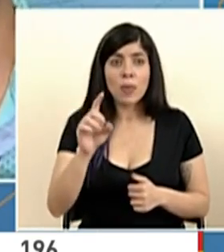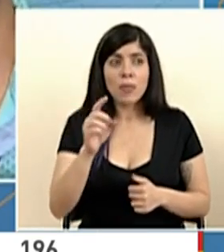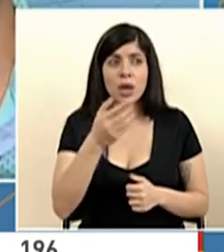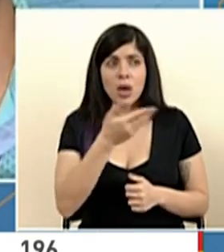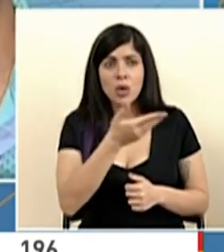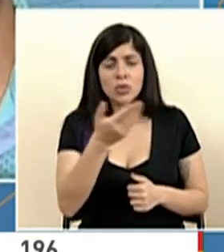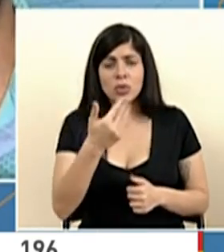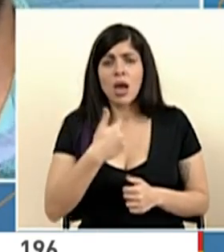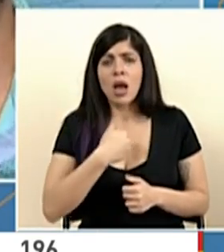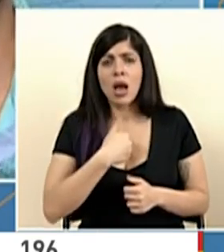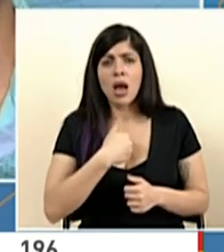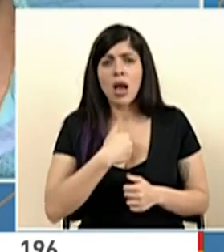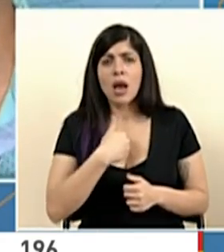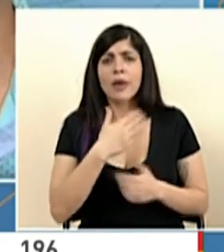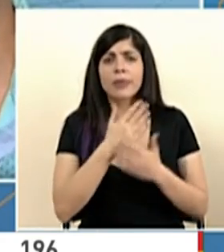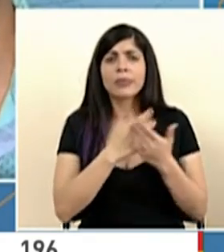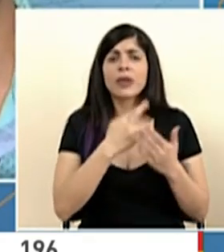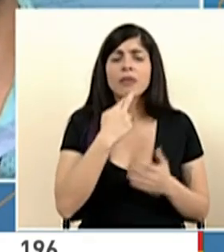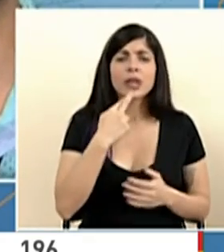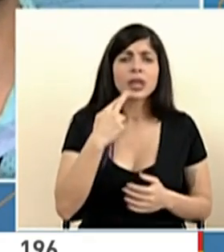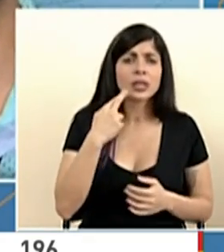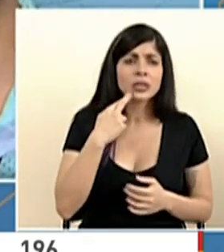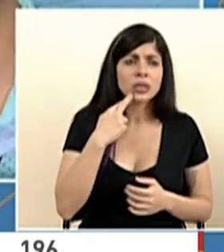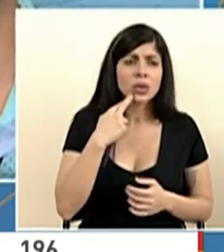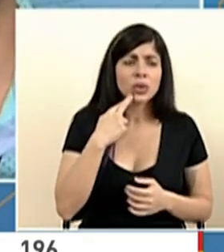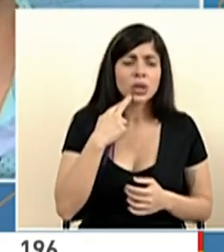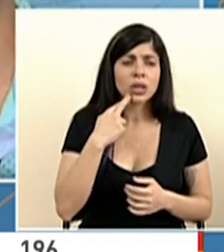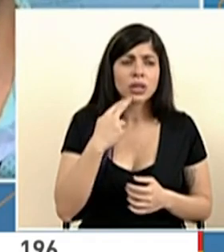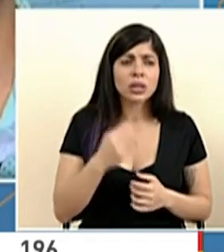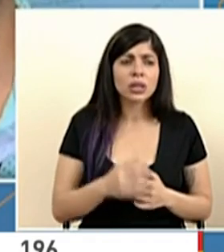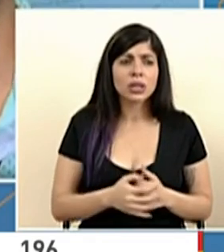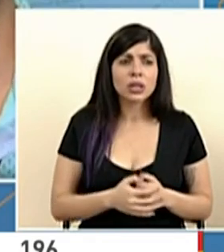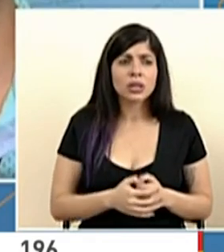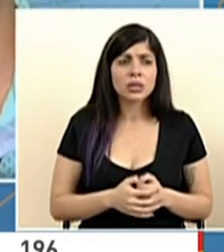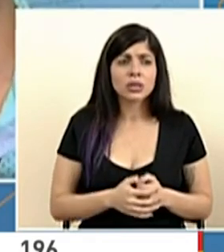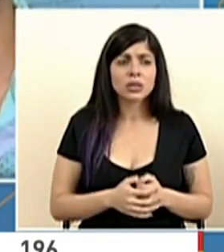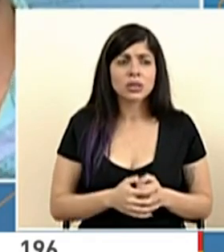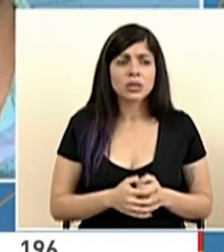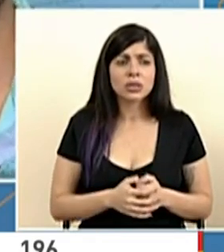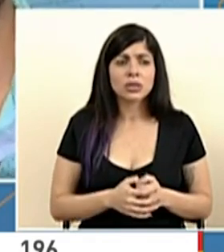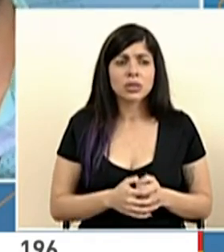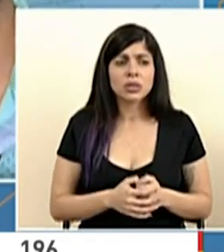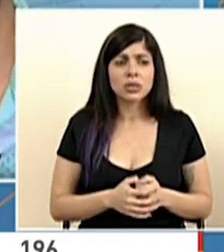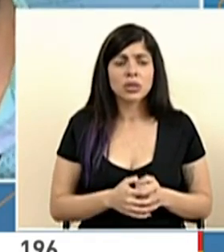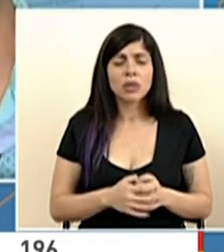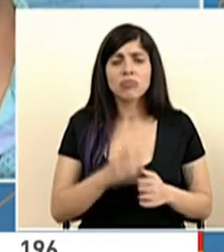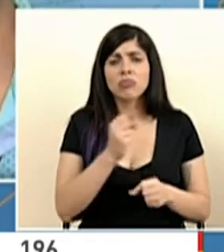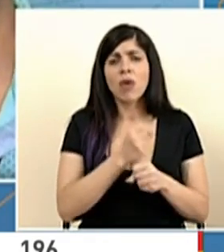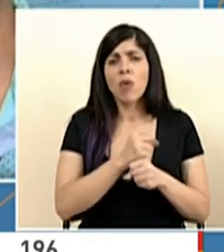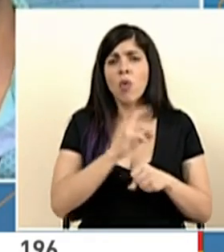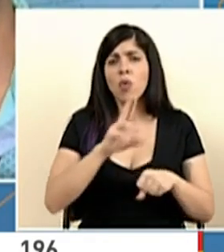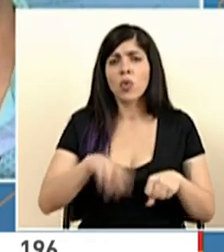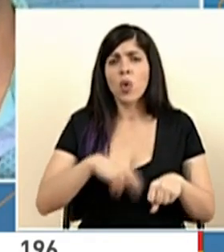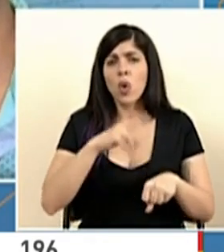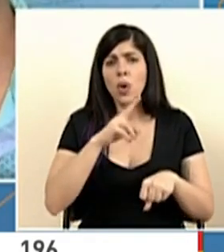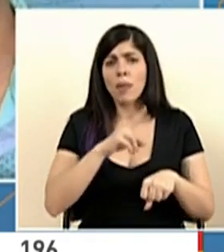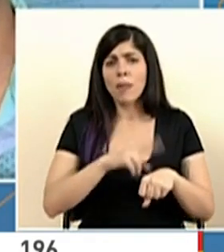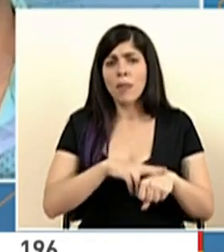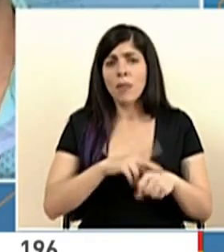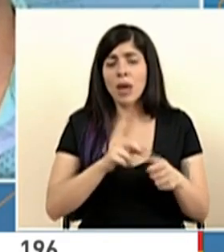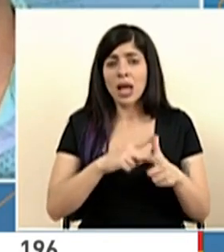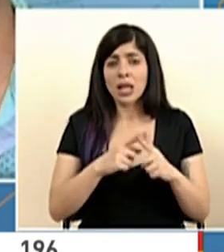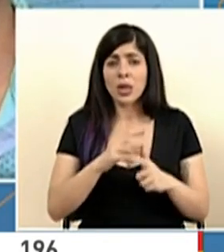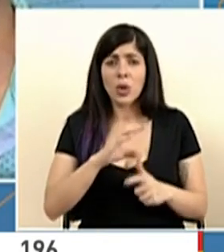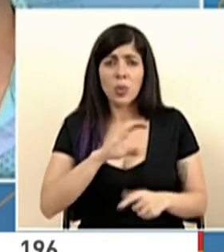restaurantes, hay que estar teniendo simplemente de mantener regular establecimientos y la fuerza